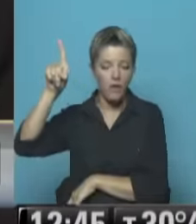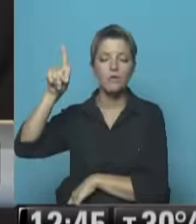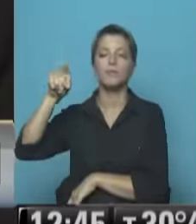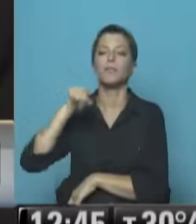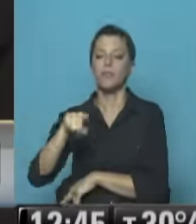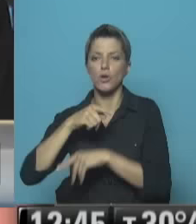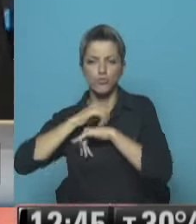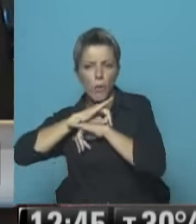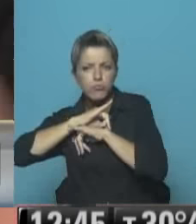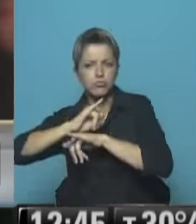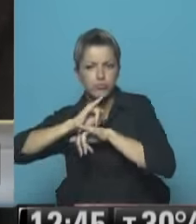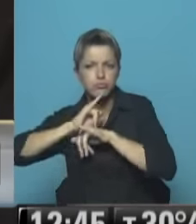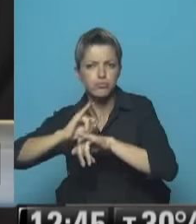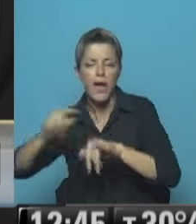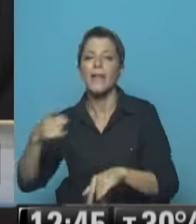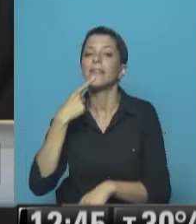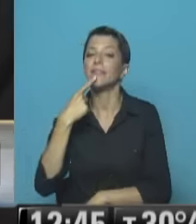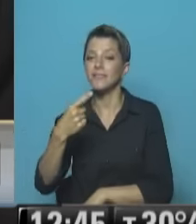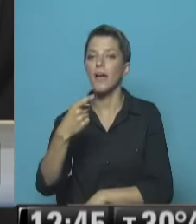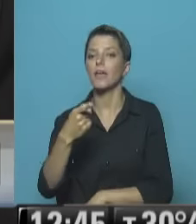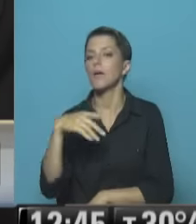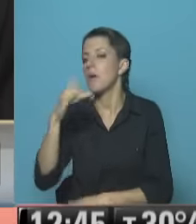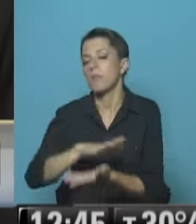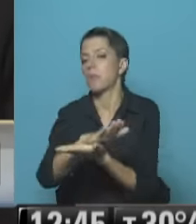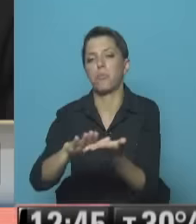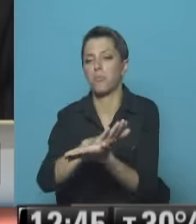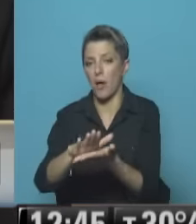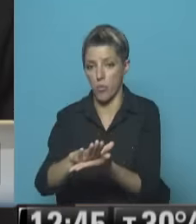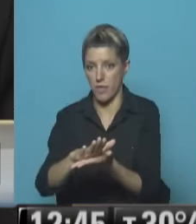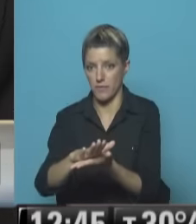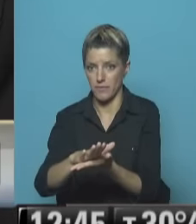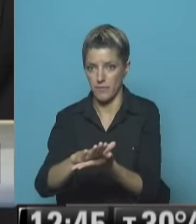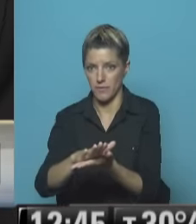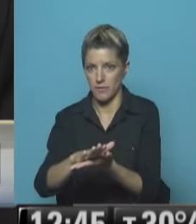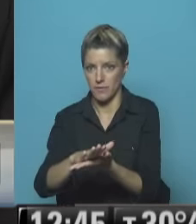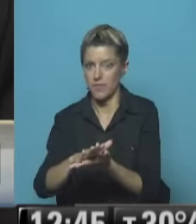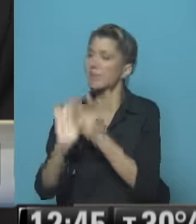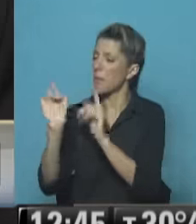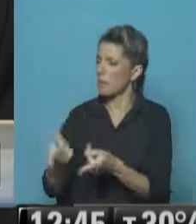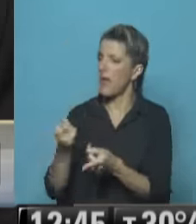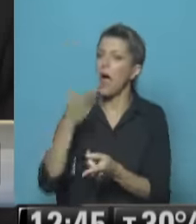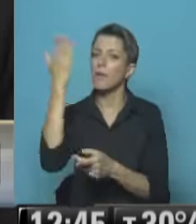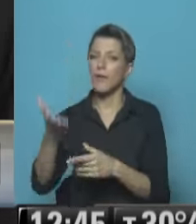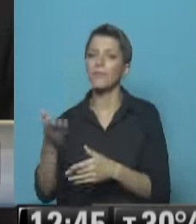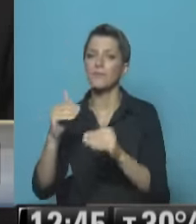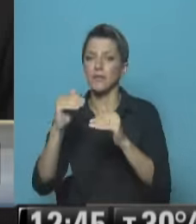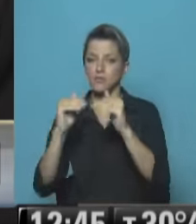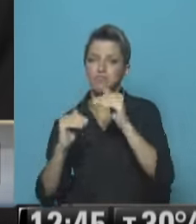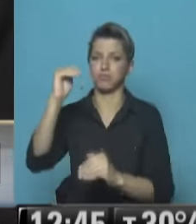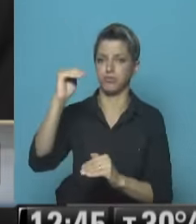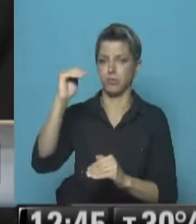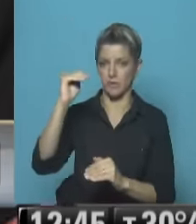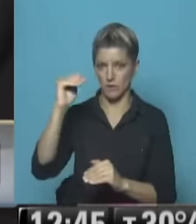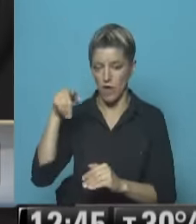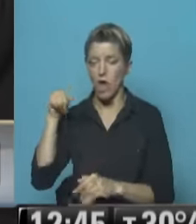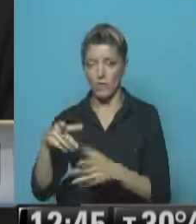Mediática Planteando que es Inevitable el fraude Y la diferencia A favor de De la oposición Es gigantesca O